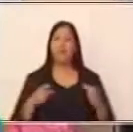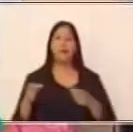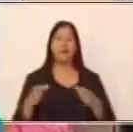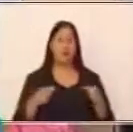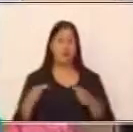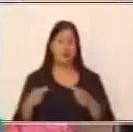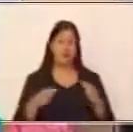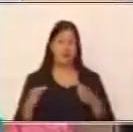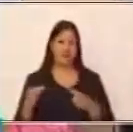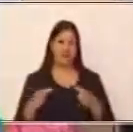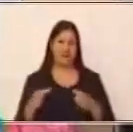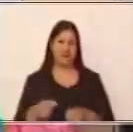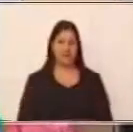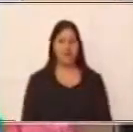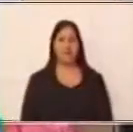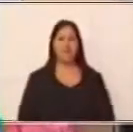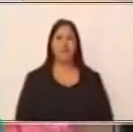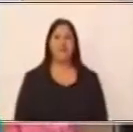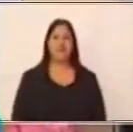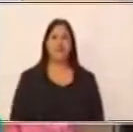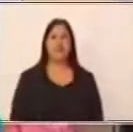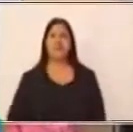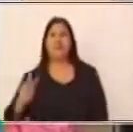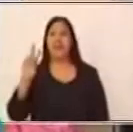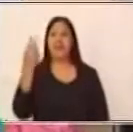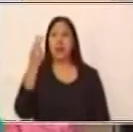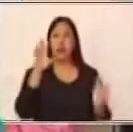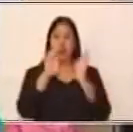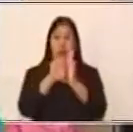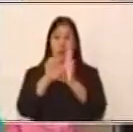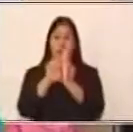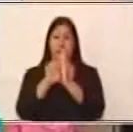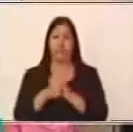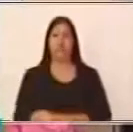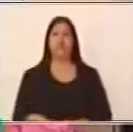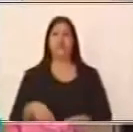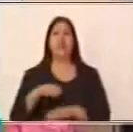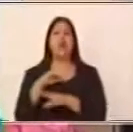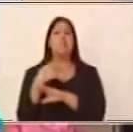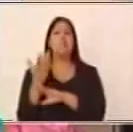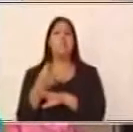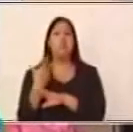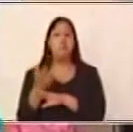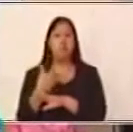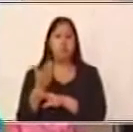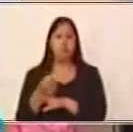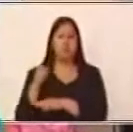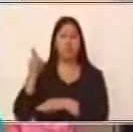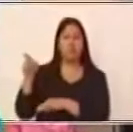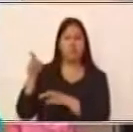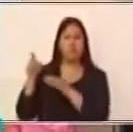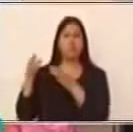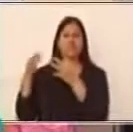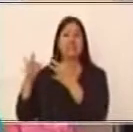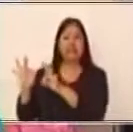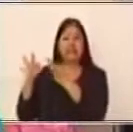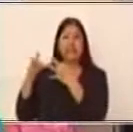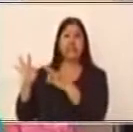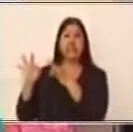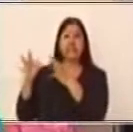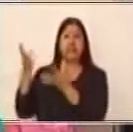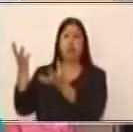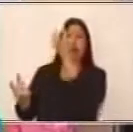coordinadas. Vamos a ver el segundo ejemplo. Los bomberos están intentando apagar el fuego.